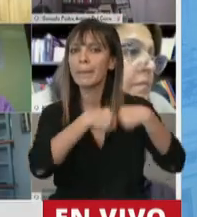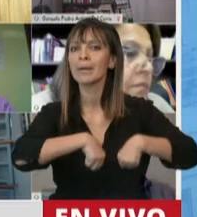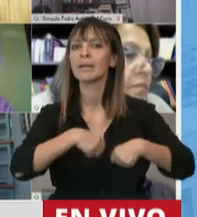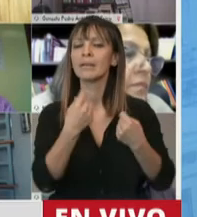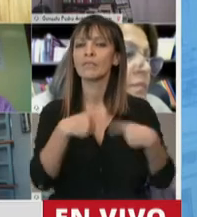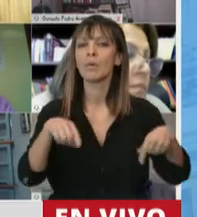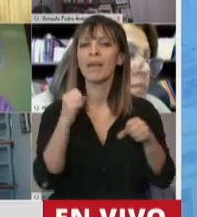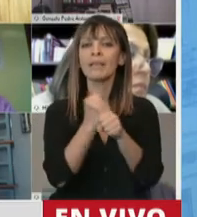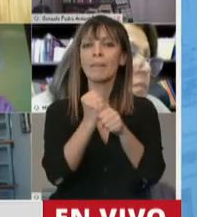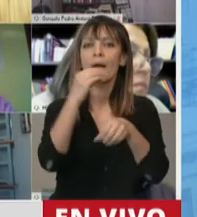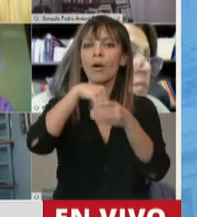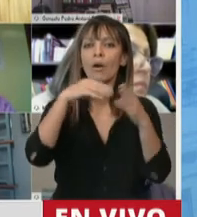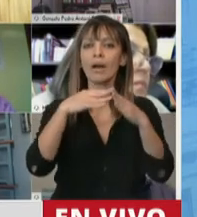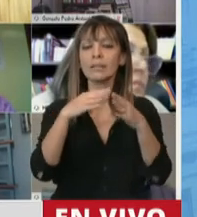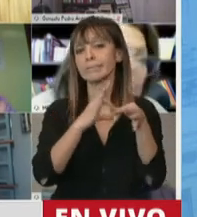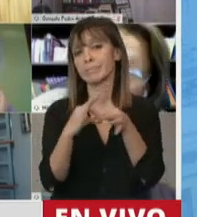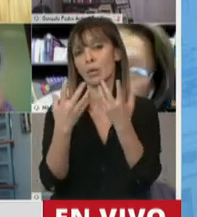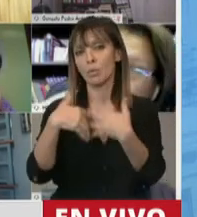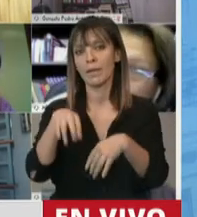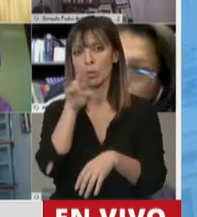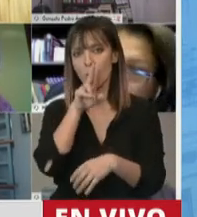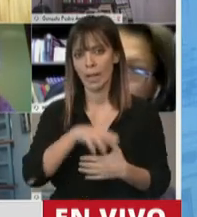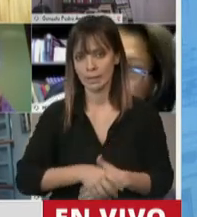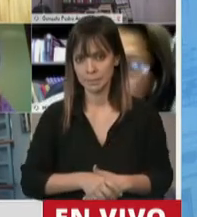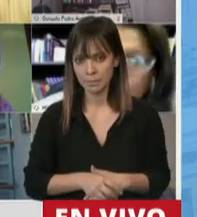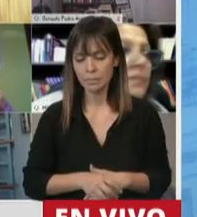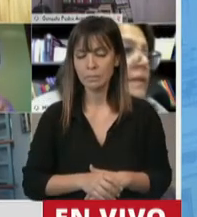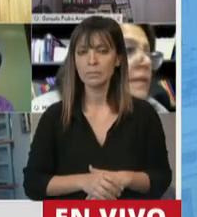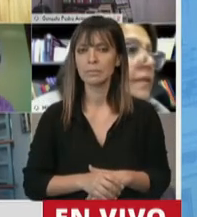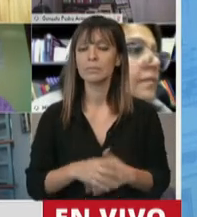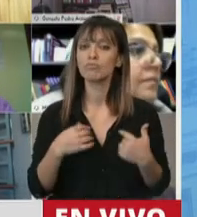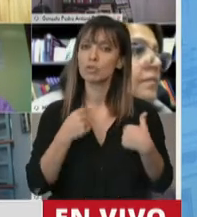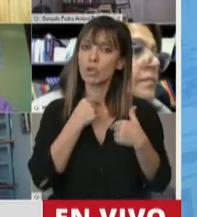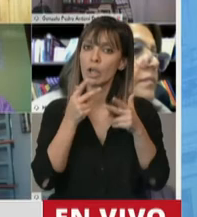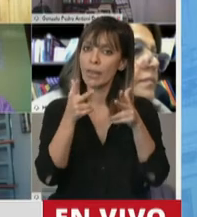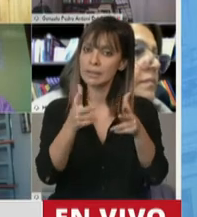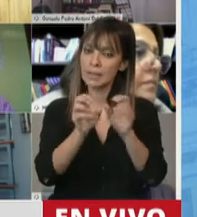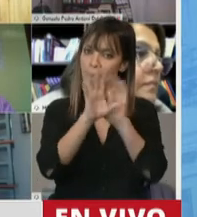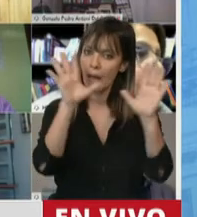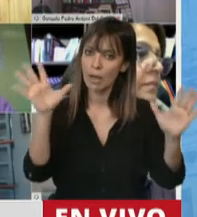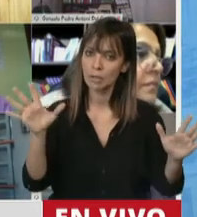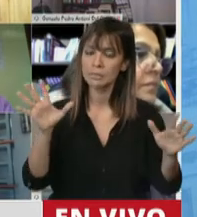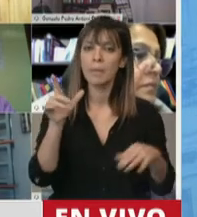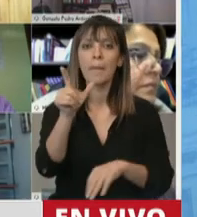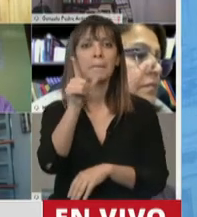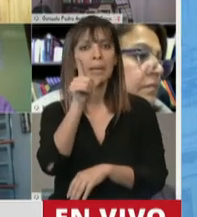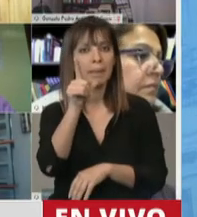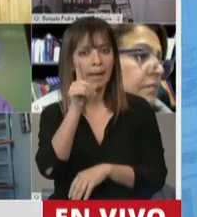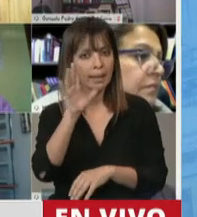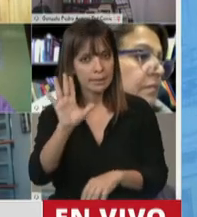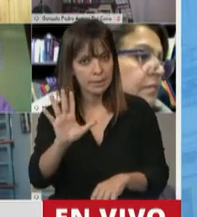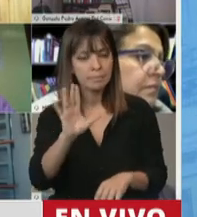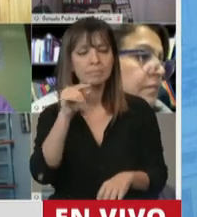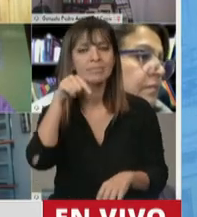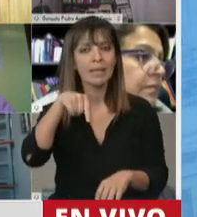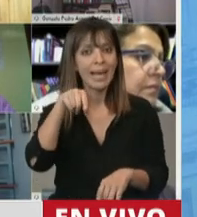cuidado asociada a esto de las mujeres. Pero quiero decir claramente que me parece que